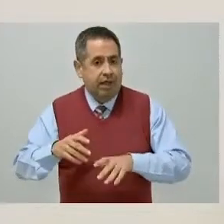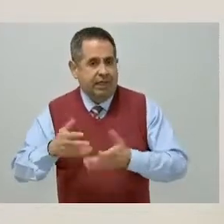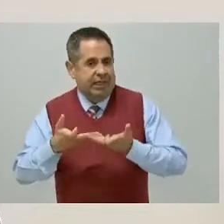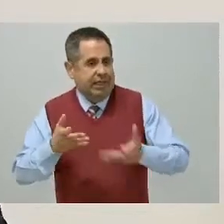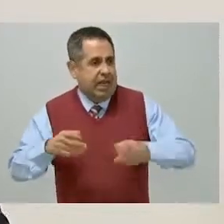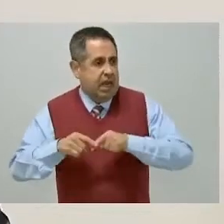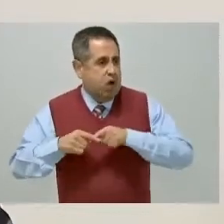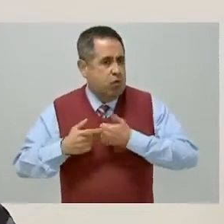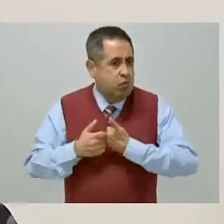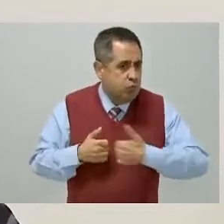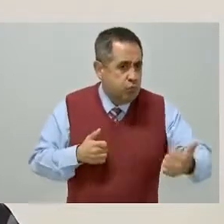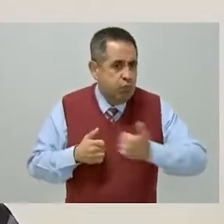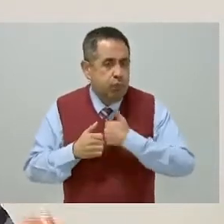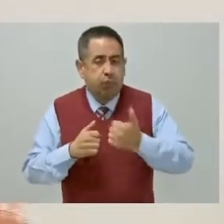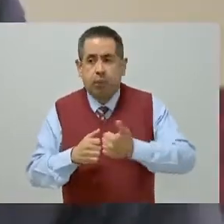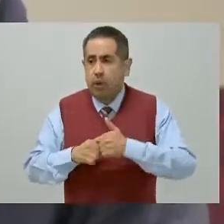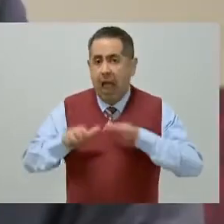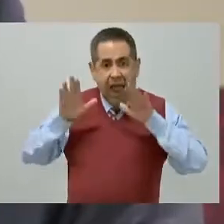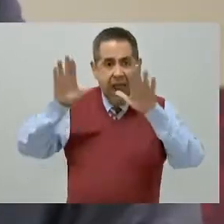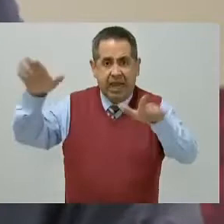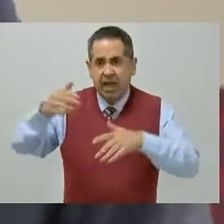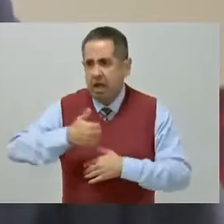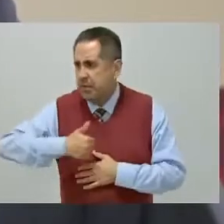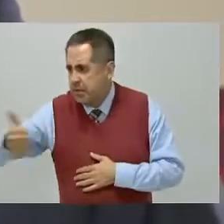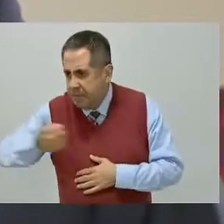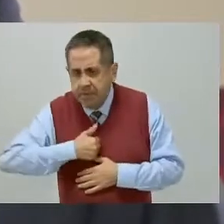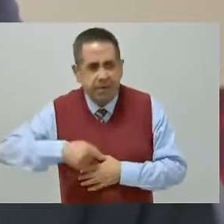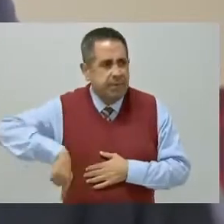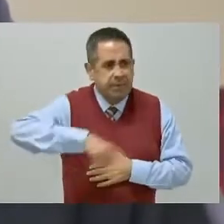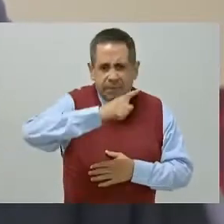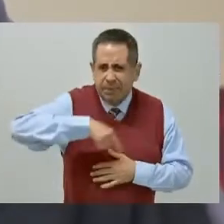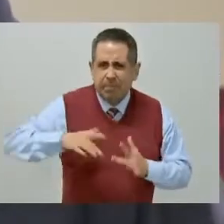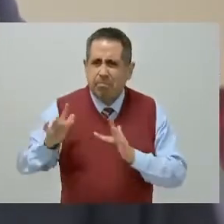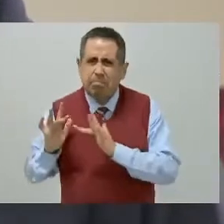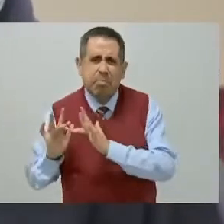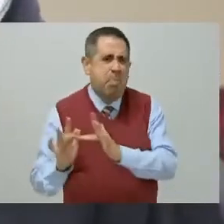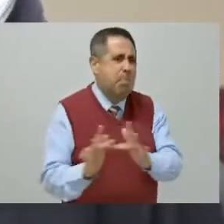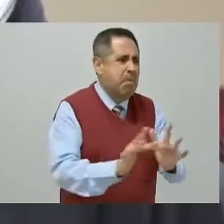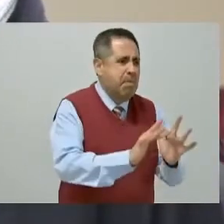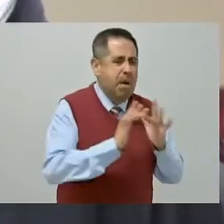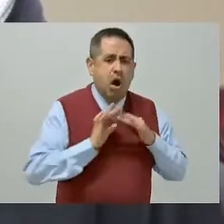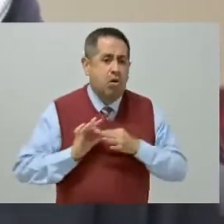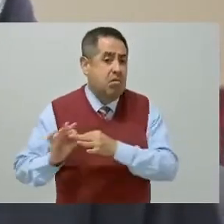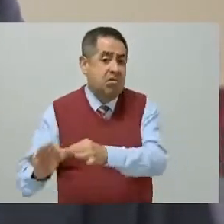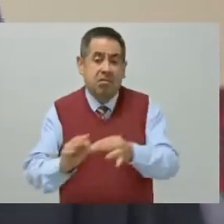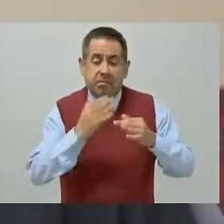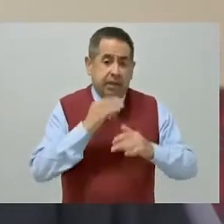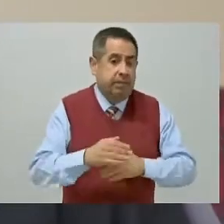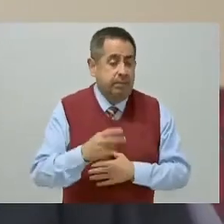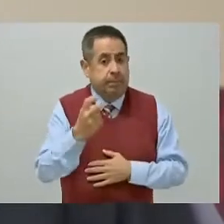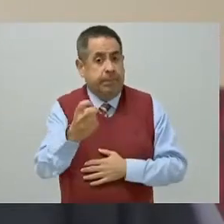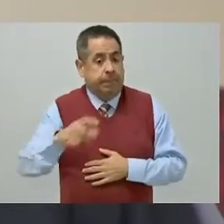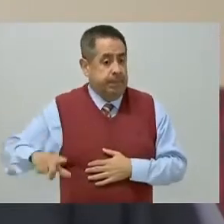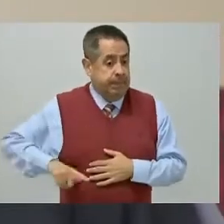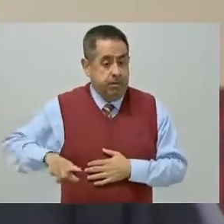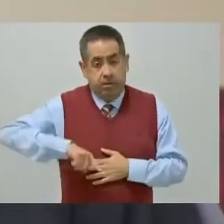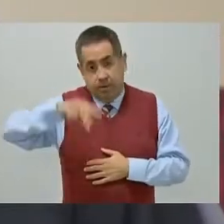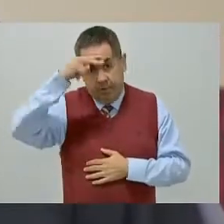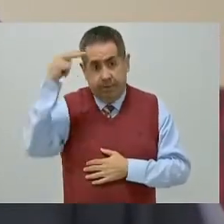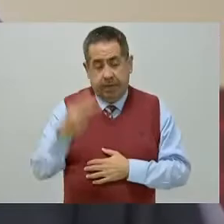y aérea de nuestro país. Para alcanzar estas metas, el gobierno gobierno de México,